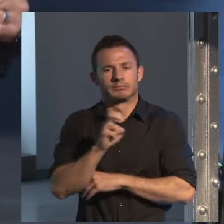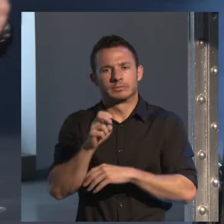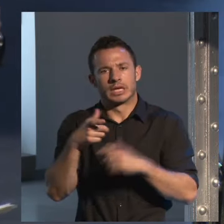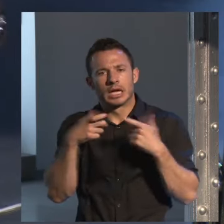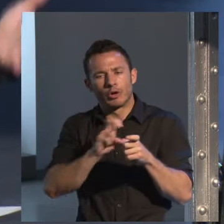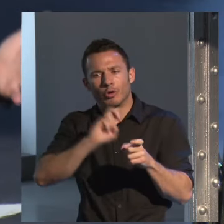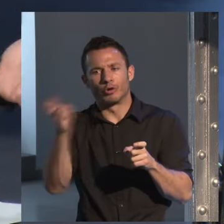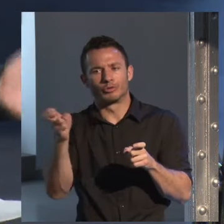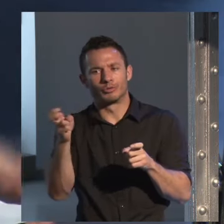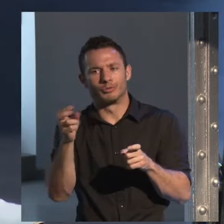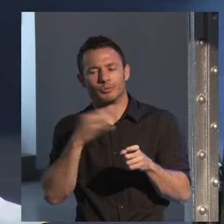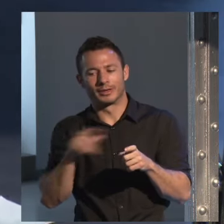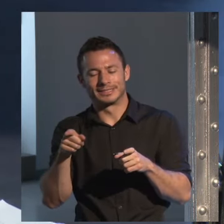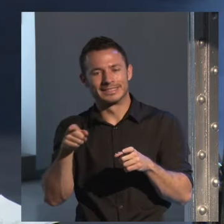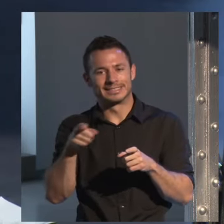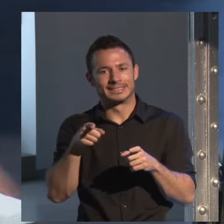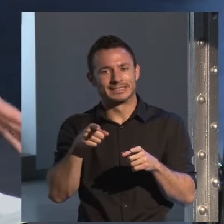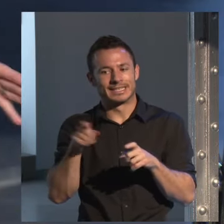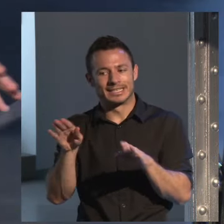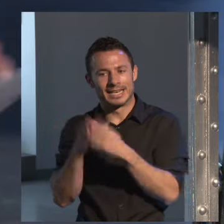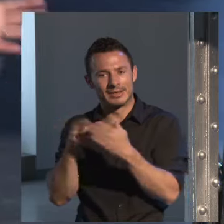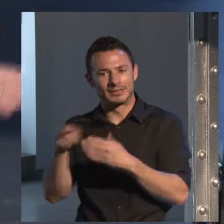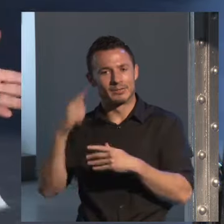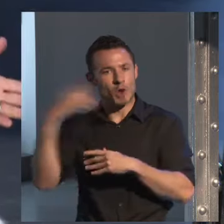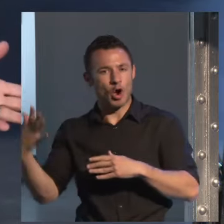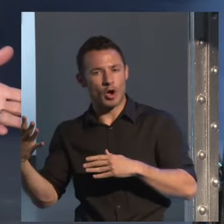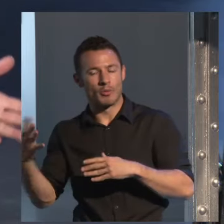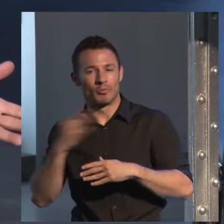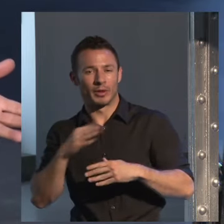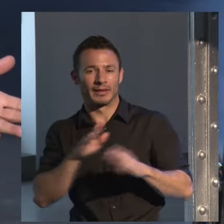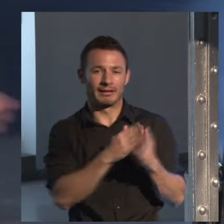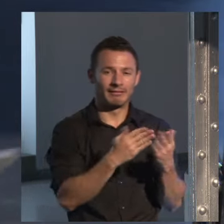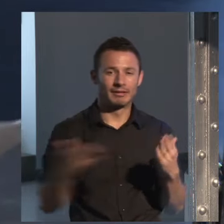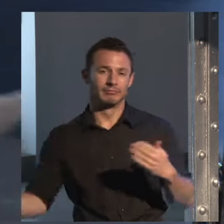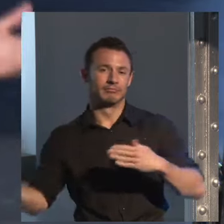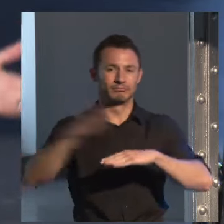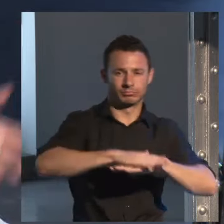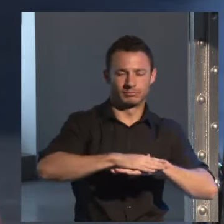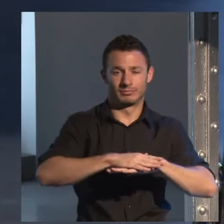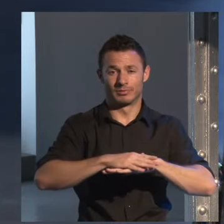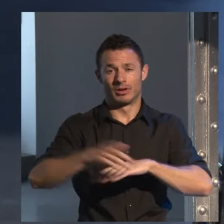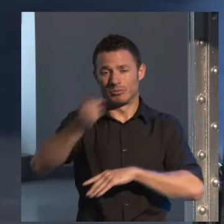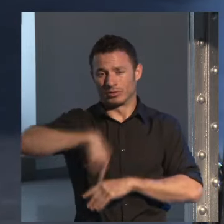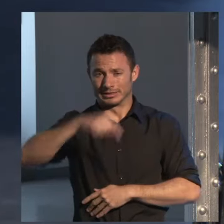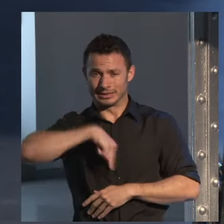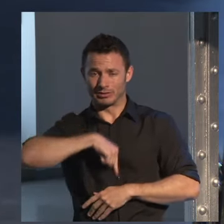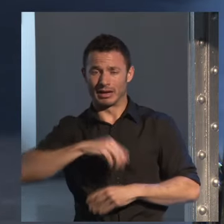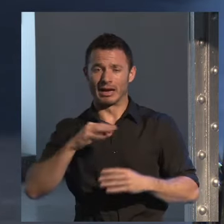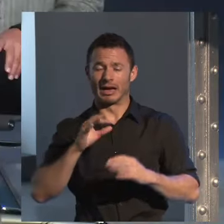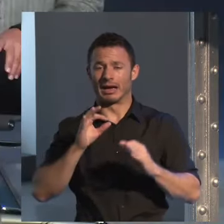ese éxito pueda solapar el resto de esa producción. ¿Eso os ha afectado a vosotros en vuestro día a día? ¿No lo habéis sentido así nunca?